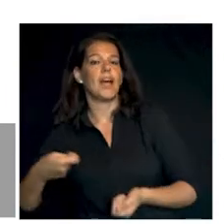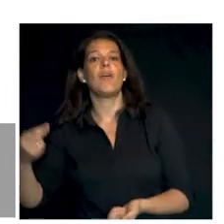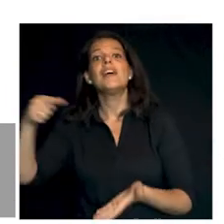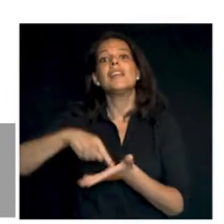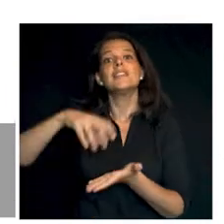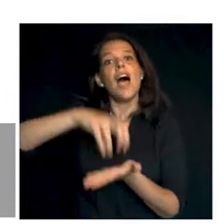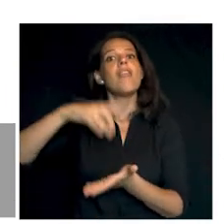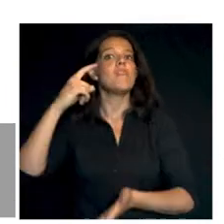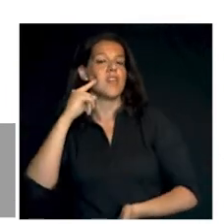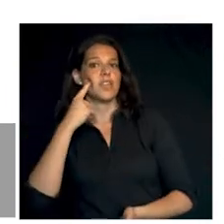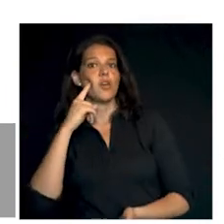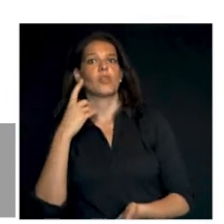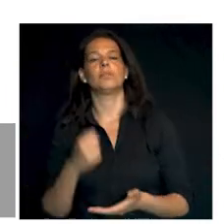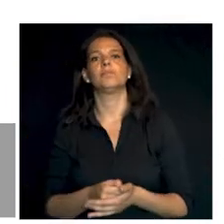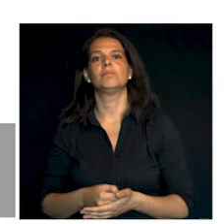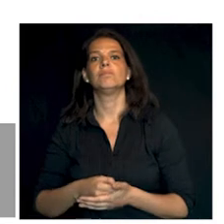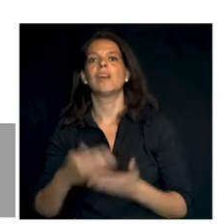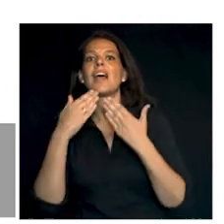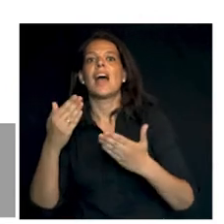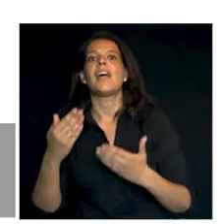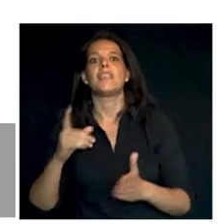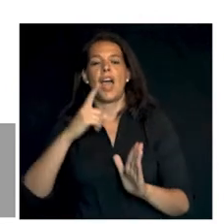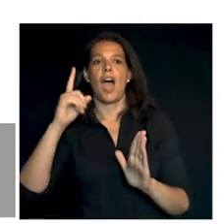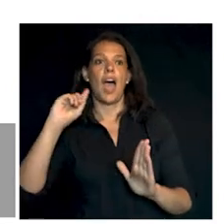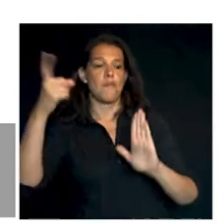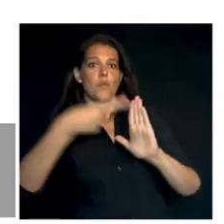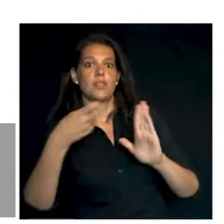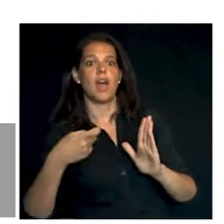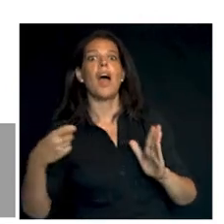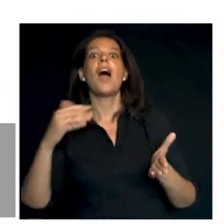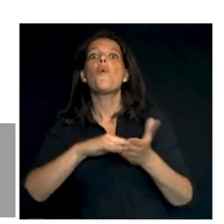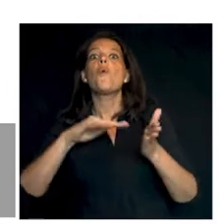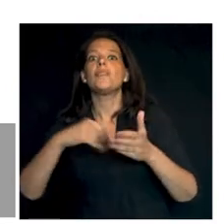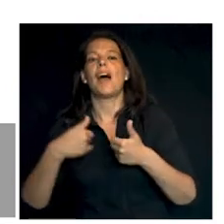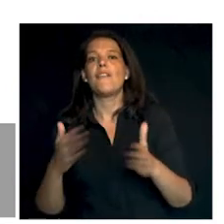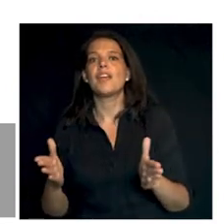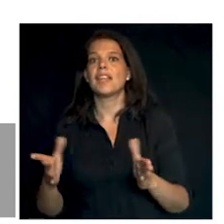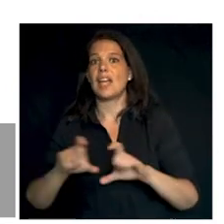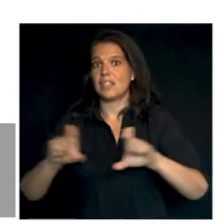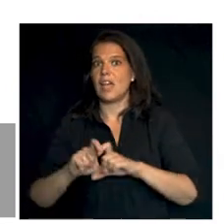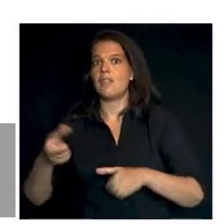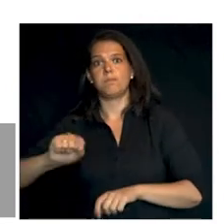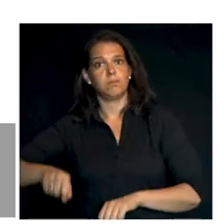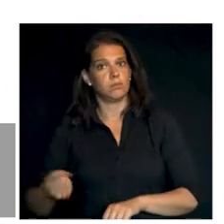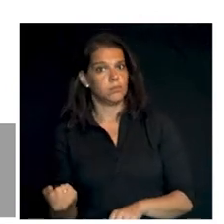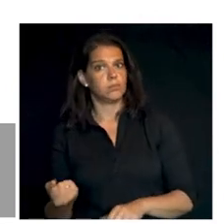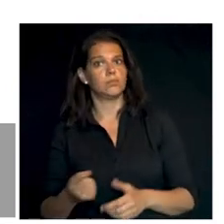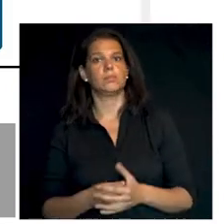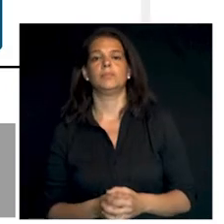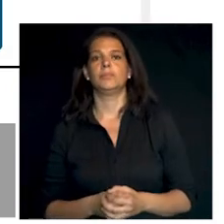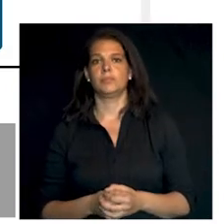y tasa de kioscos a través del cargo en cuentas abiertas en entidades de depósito.